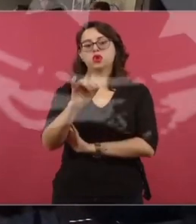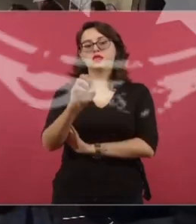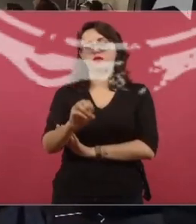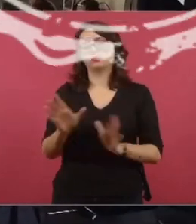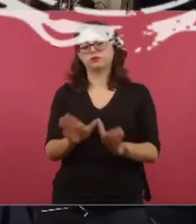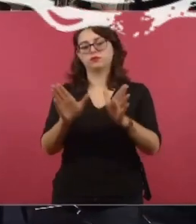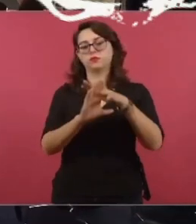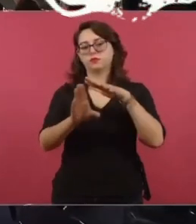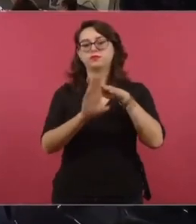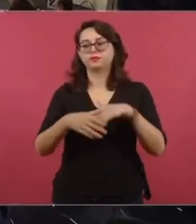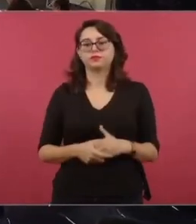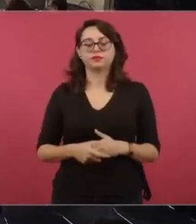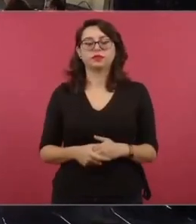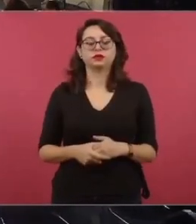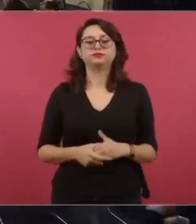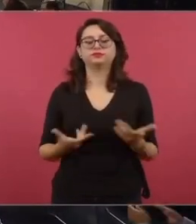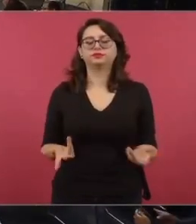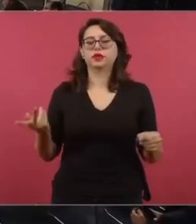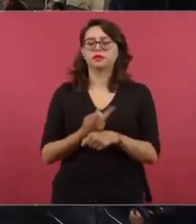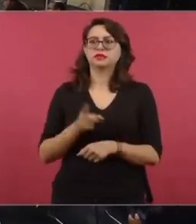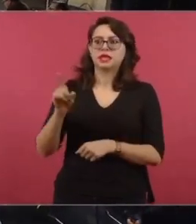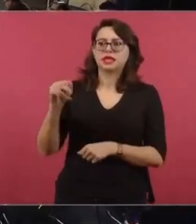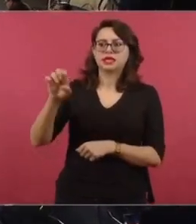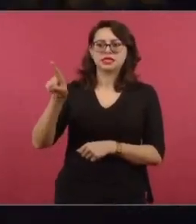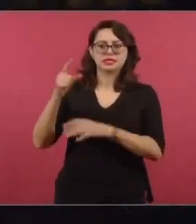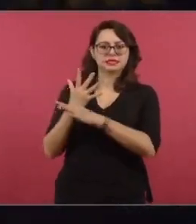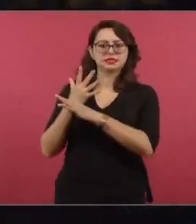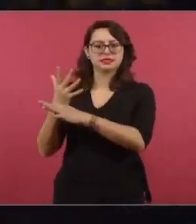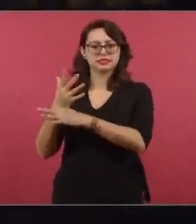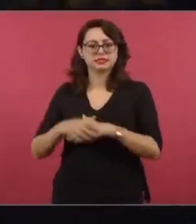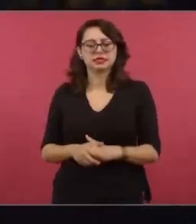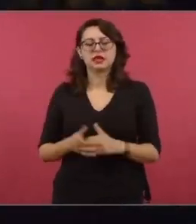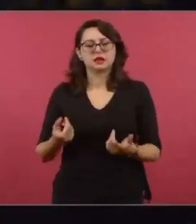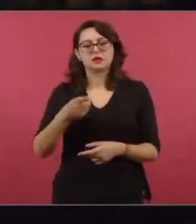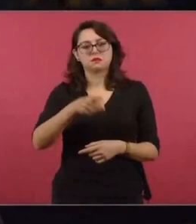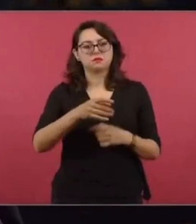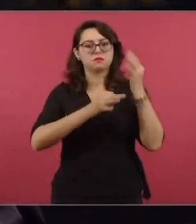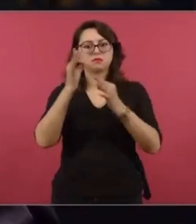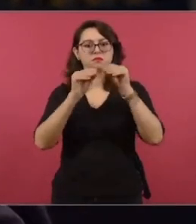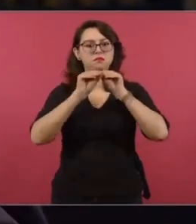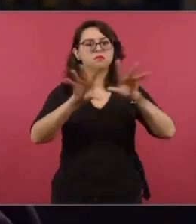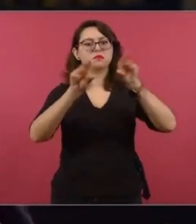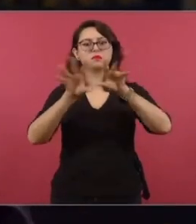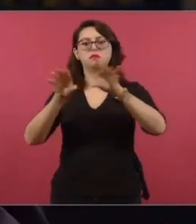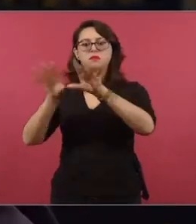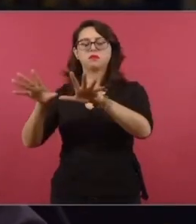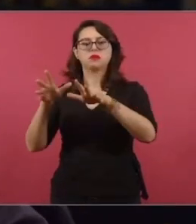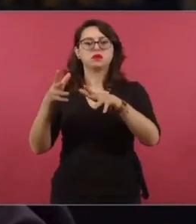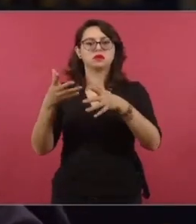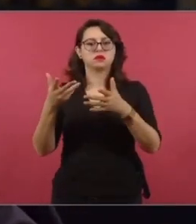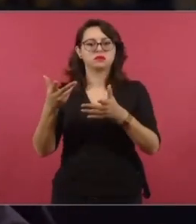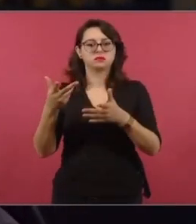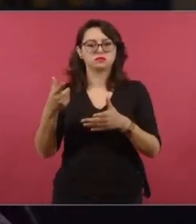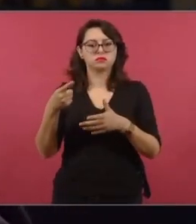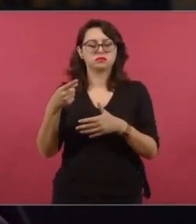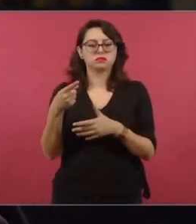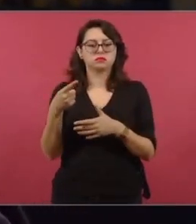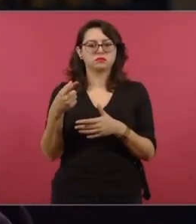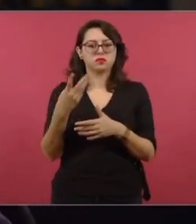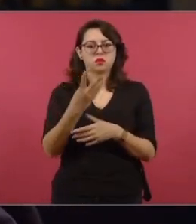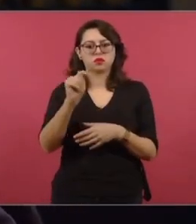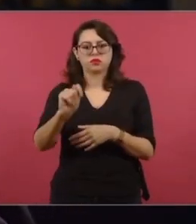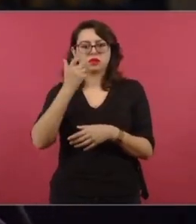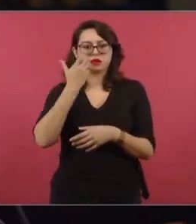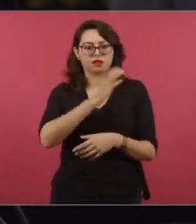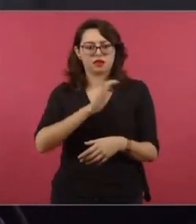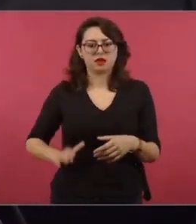¿Cuál opinión en relación a este dictamen del INE sobre censurar, bajar, borrar los reportajes de los aspirantes del movimiento de la